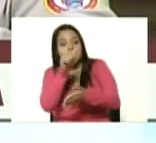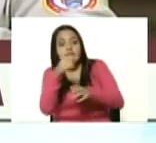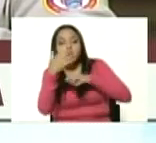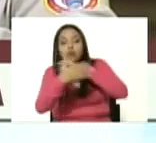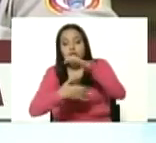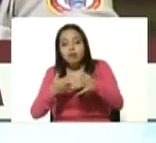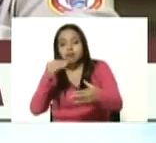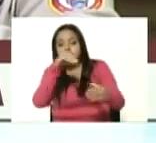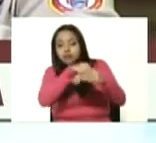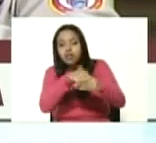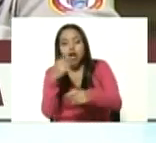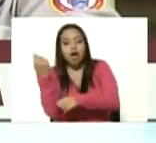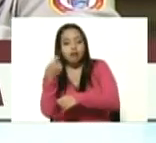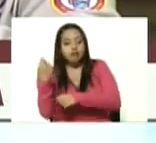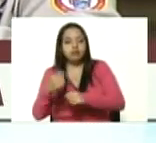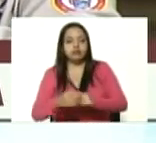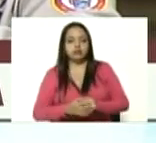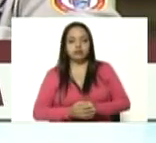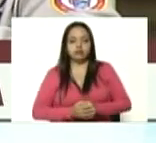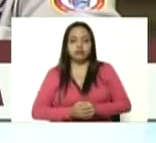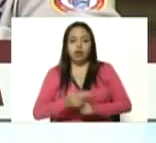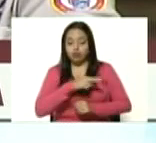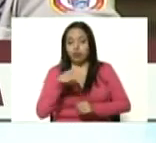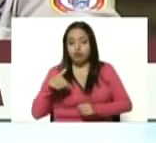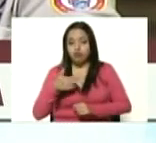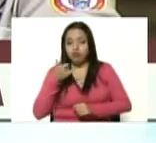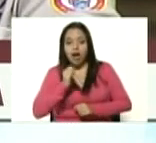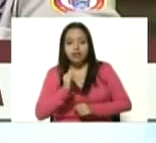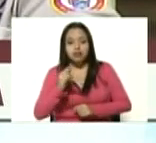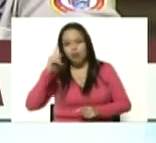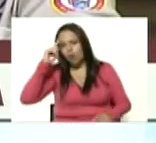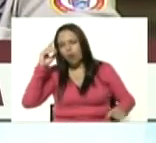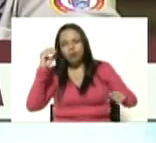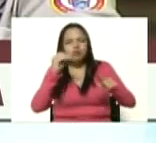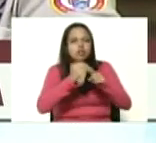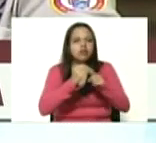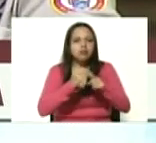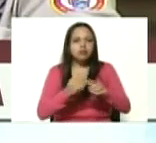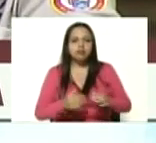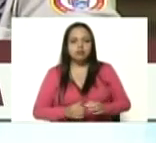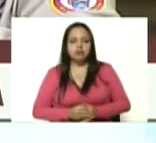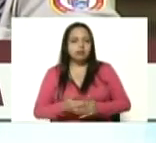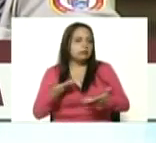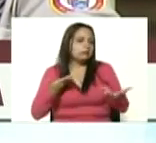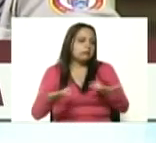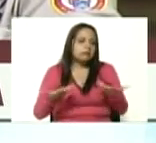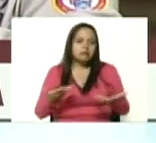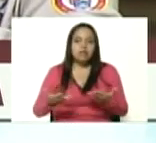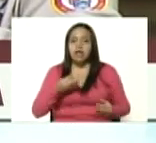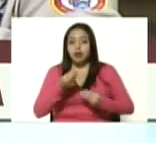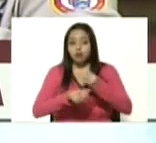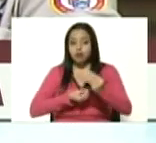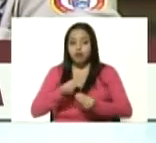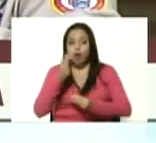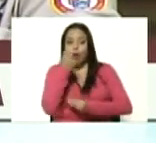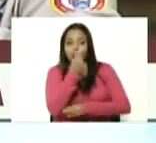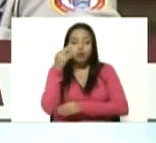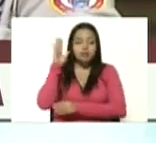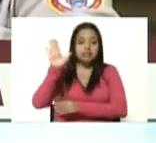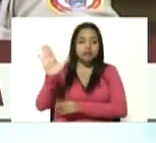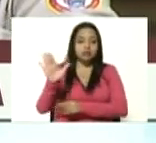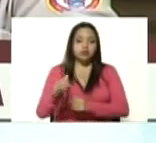ahí nosotros tenemos como misión nos hemos hecho una un compromiso